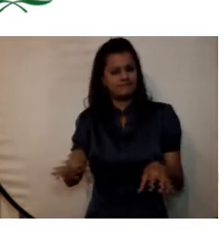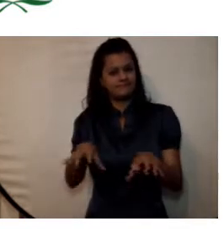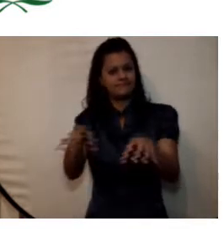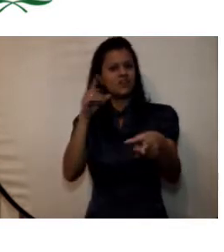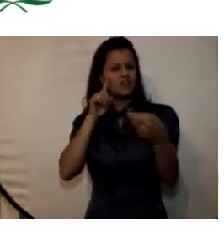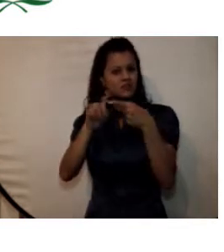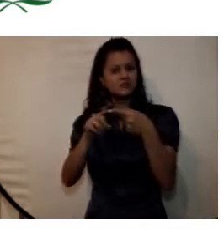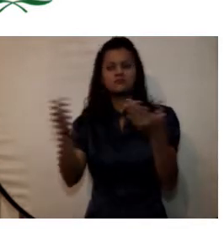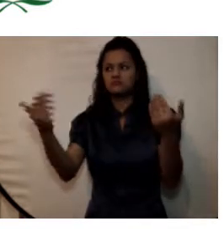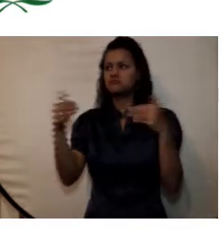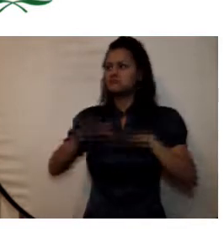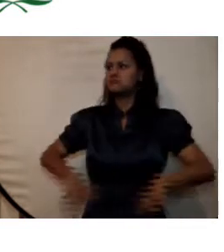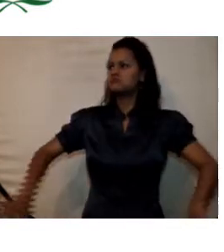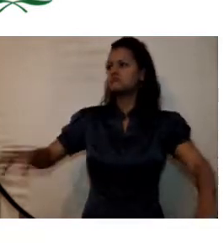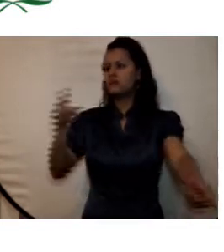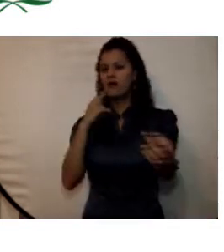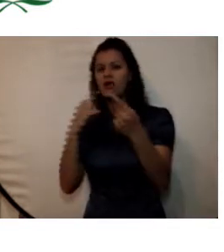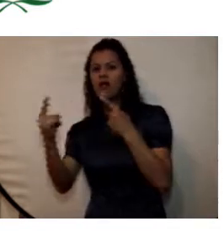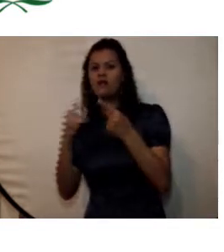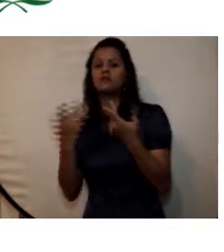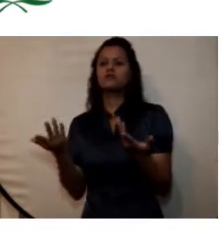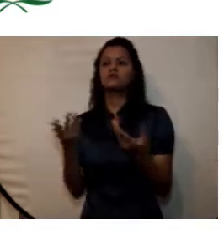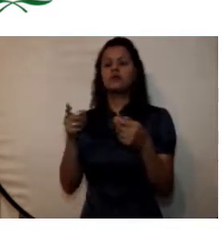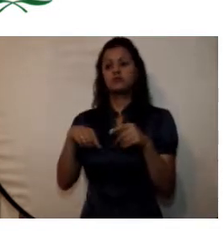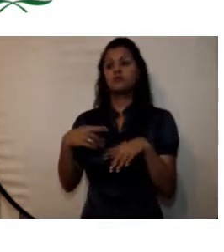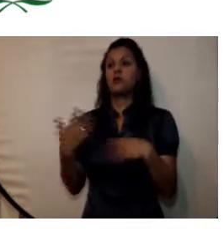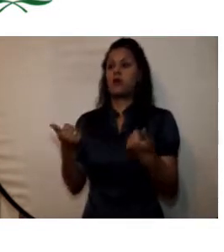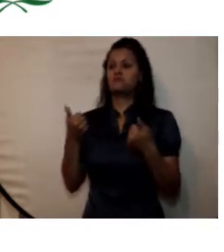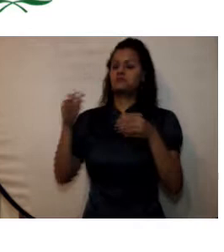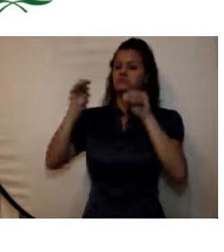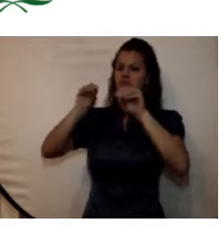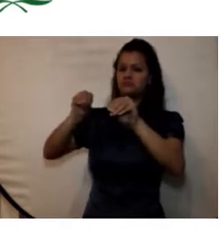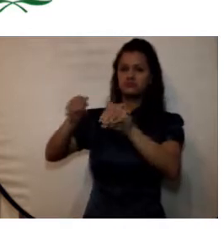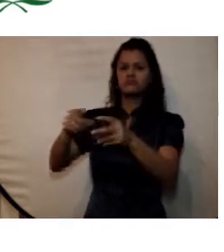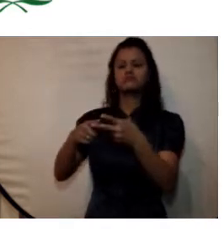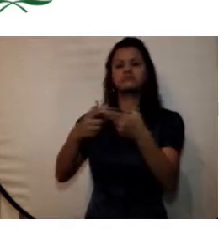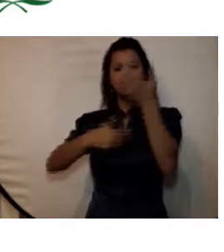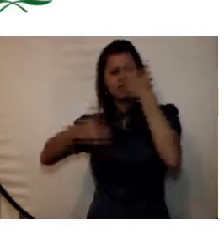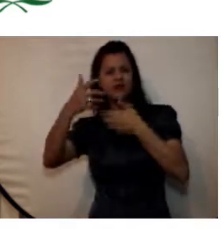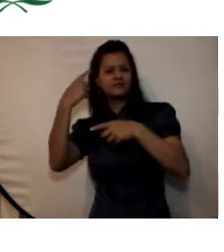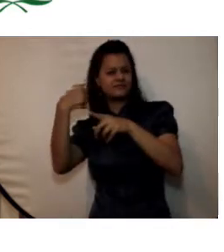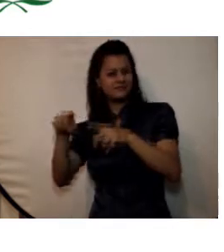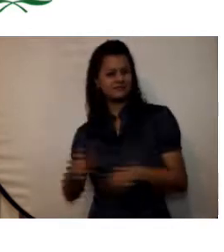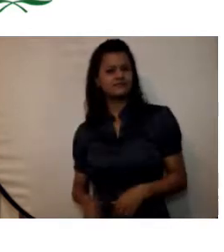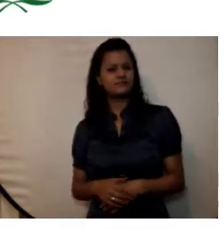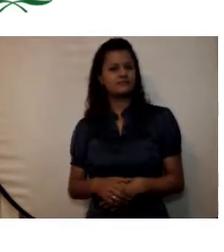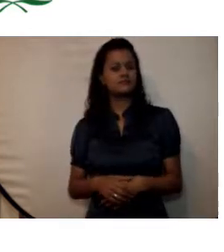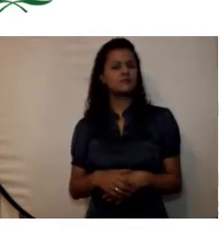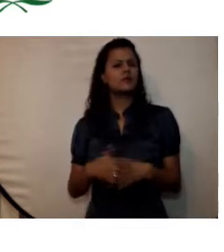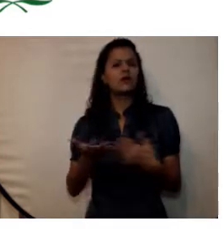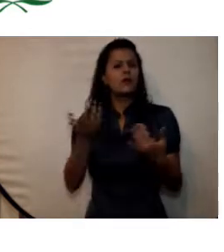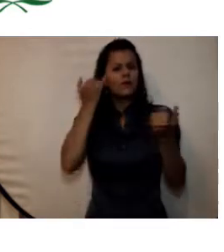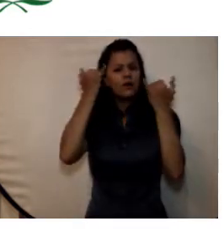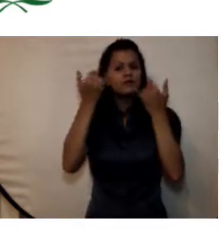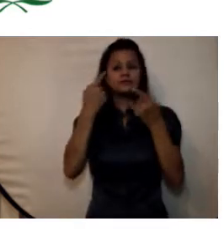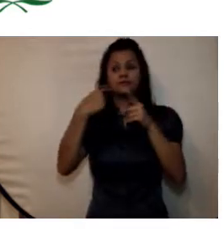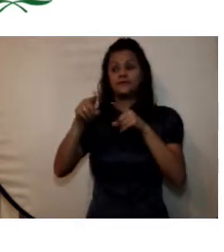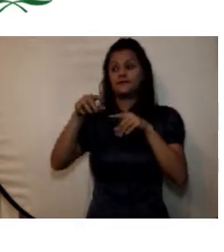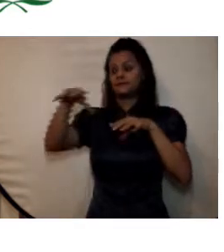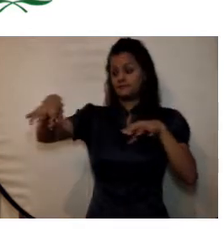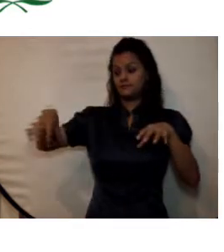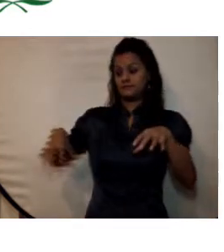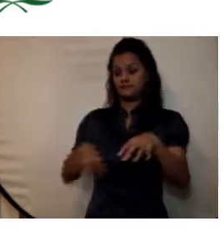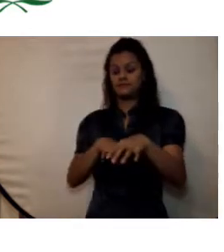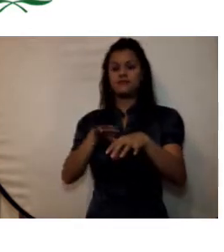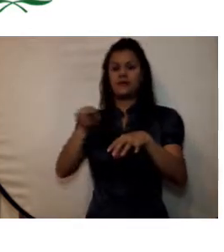diálogo incentivos y evaluación mediante diferentes mecanismos en los cuales las áreas misionales realizan actividades